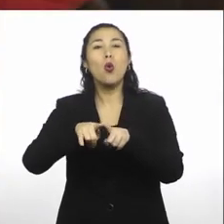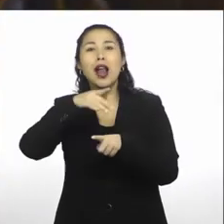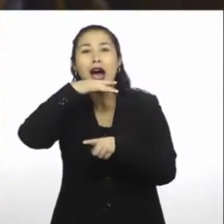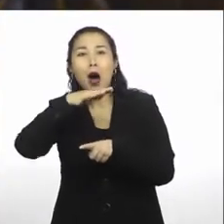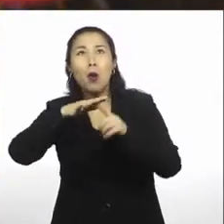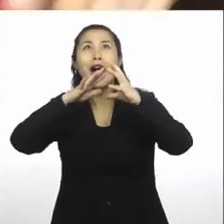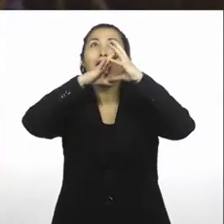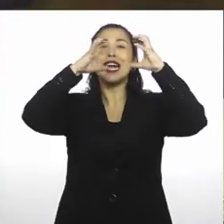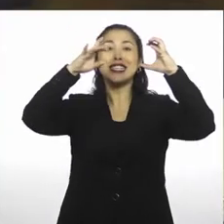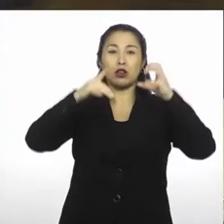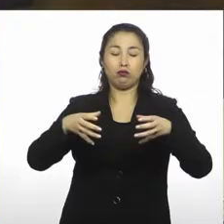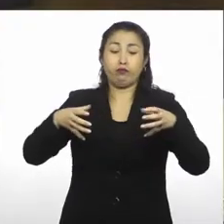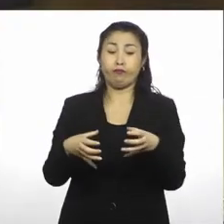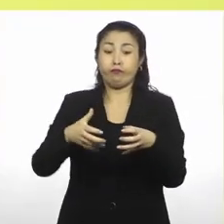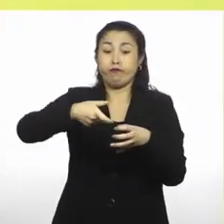cielo. Atentos.